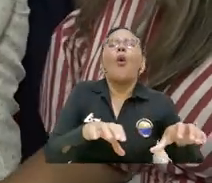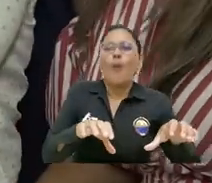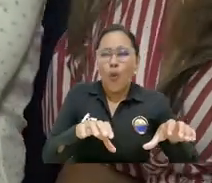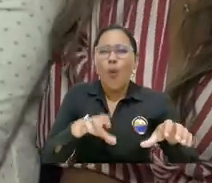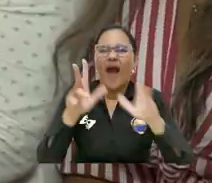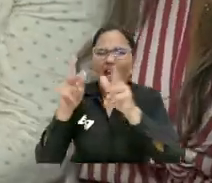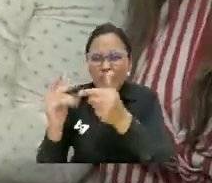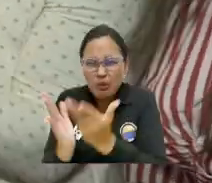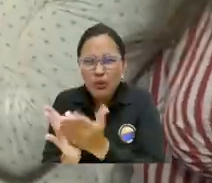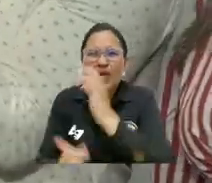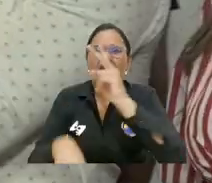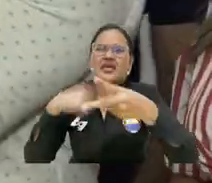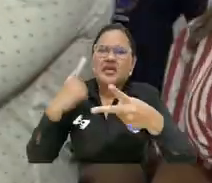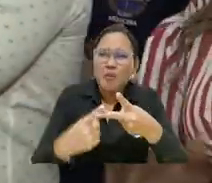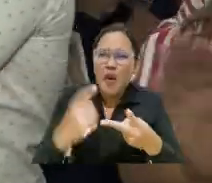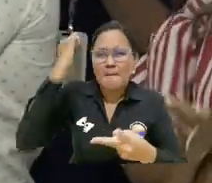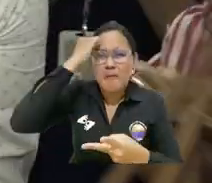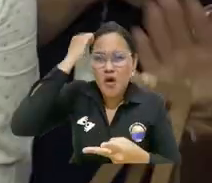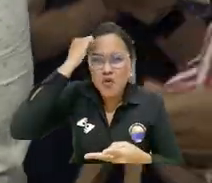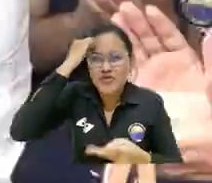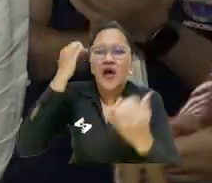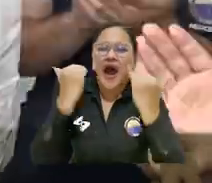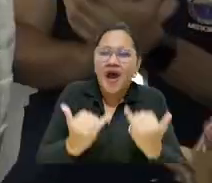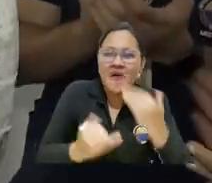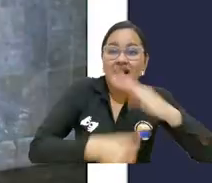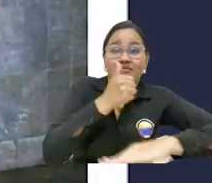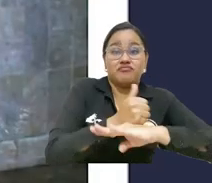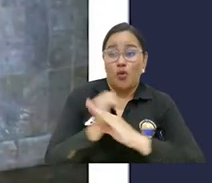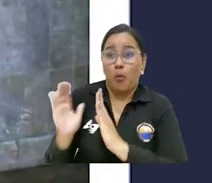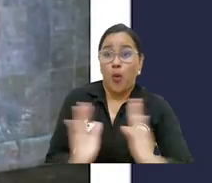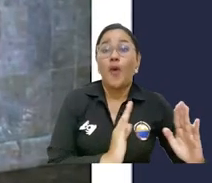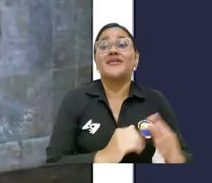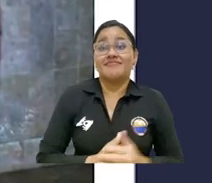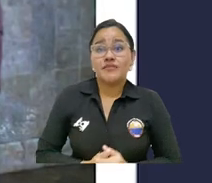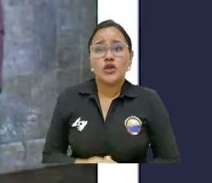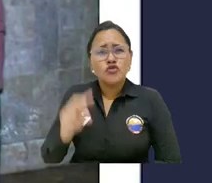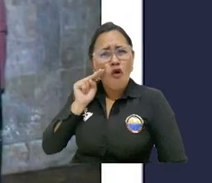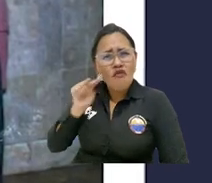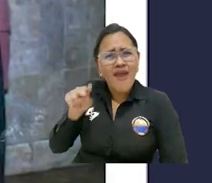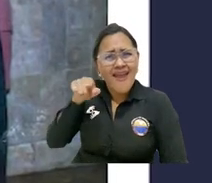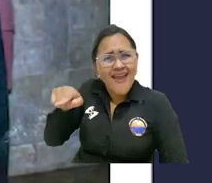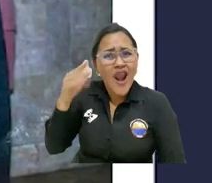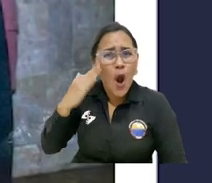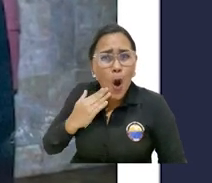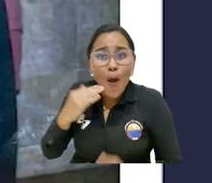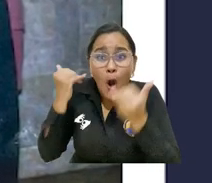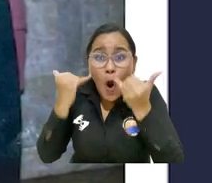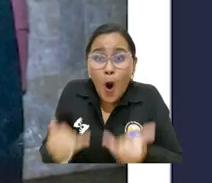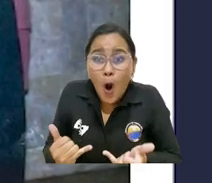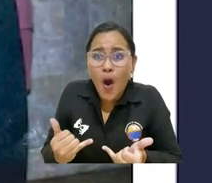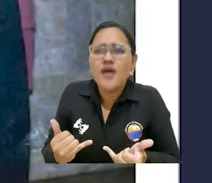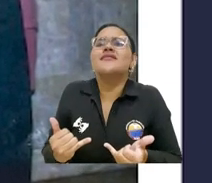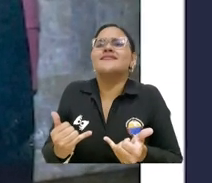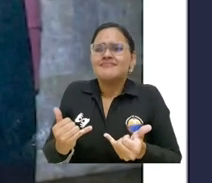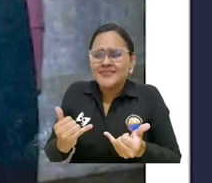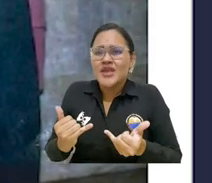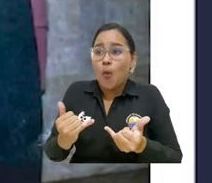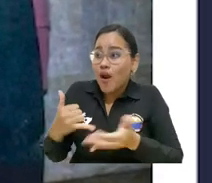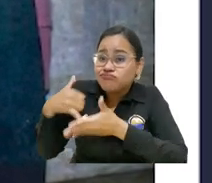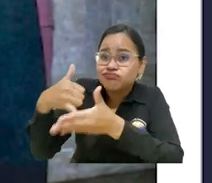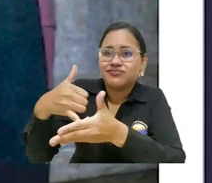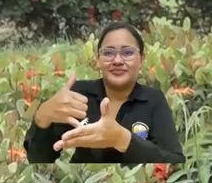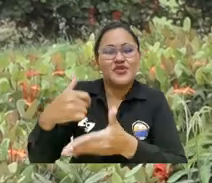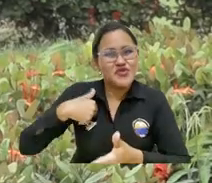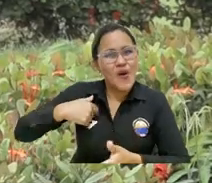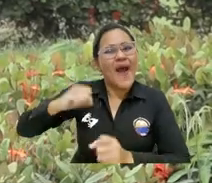su recorrido como estudiante y docente en esta alma mater de la que hoy lleva las riendas. Para mí es un honor de que ese joven hoy tenga